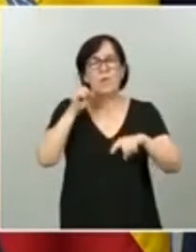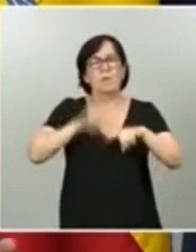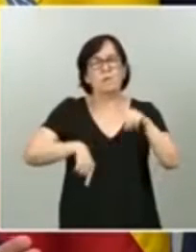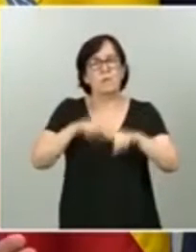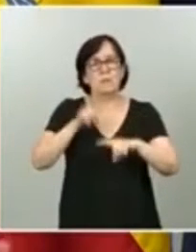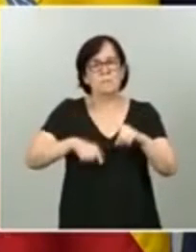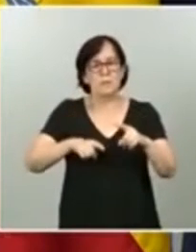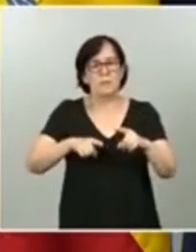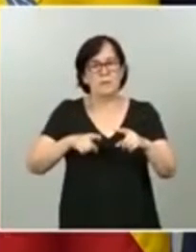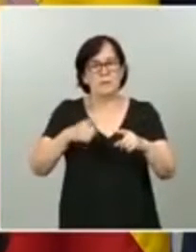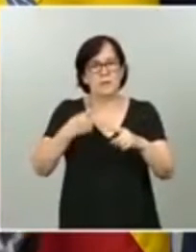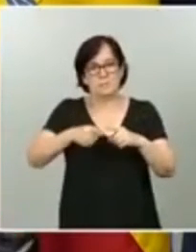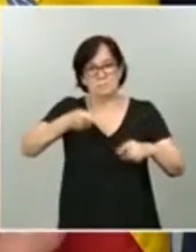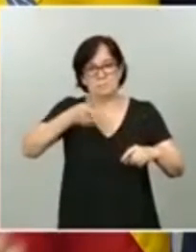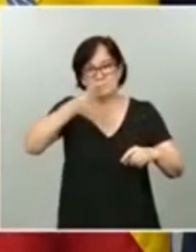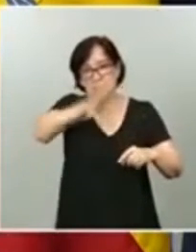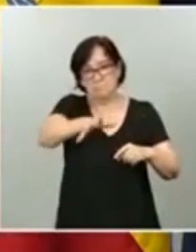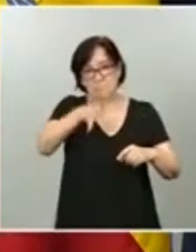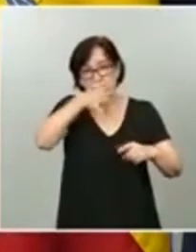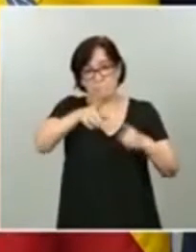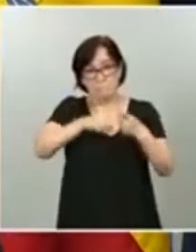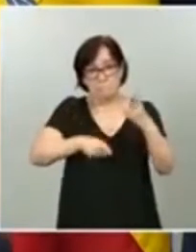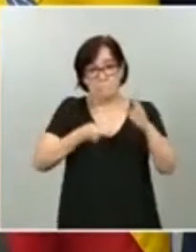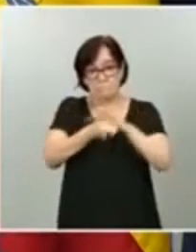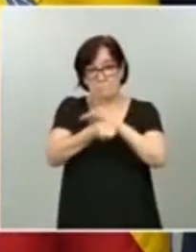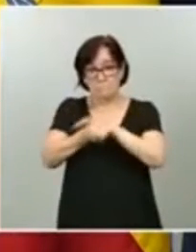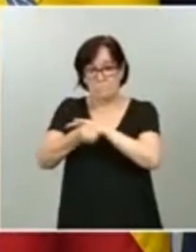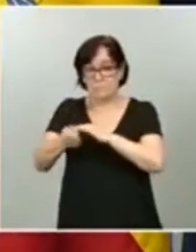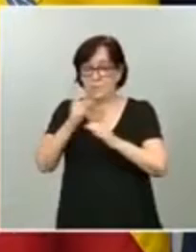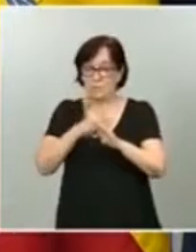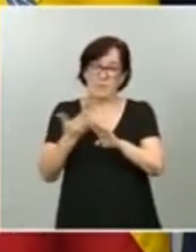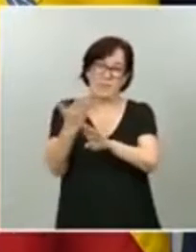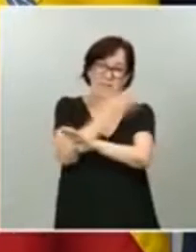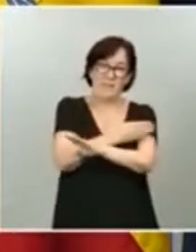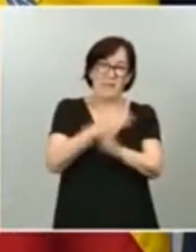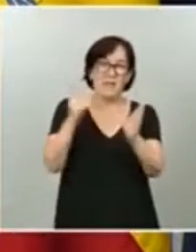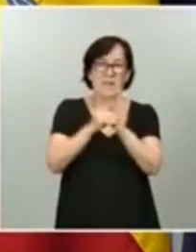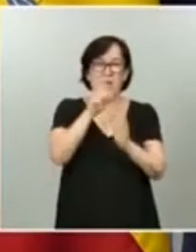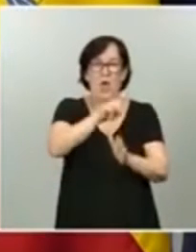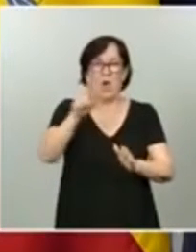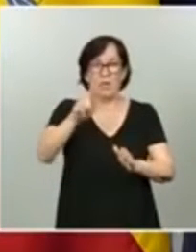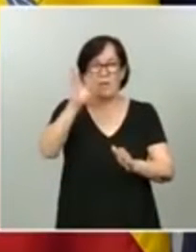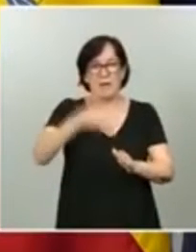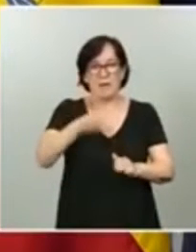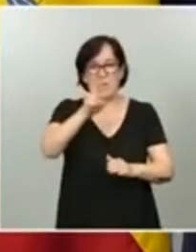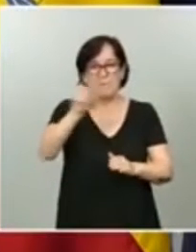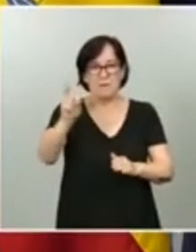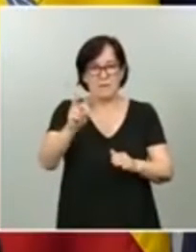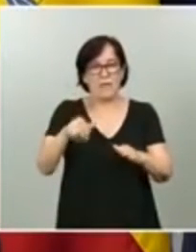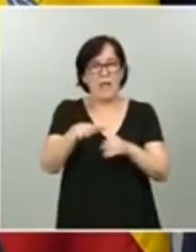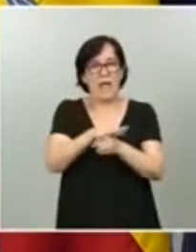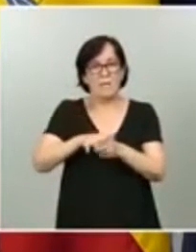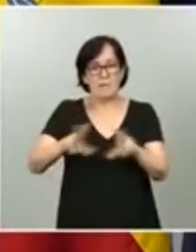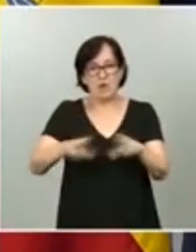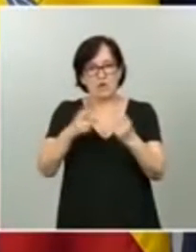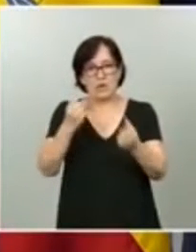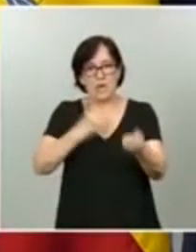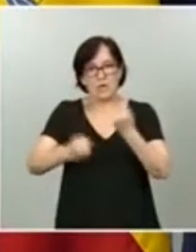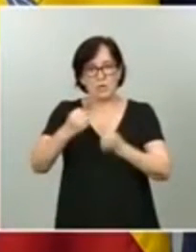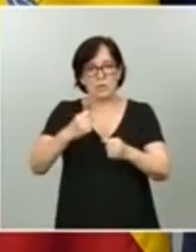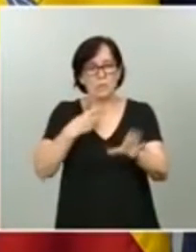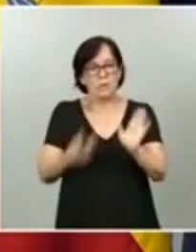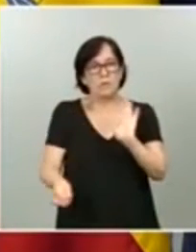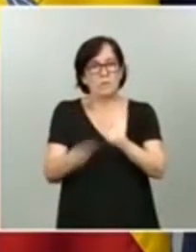de pleitos, es por lo que, con carácter anterior, en el Decreto 11 del 20, de ámbito social y económico, introdujimos